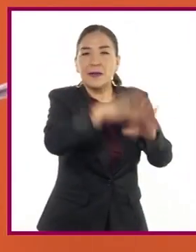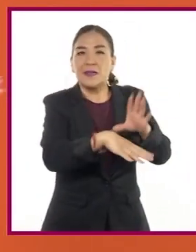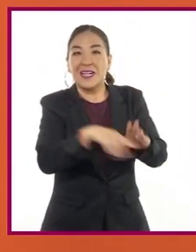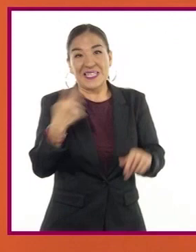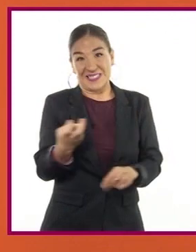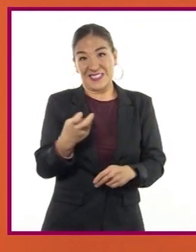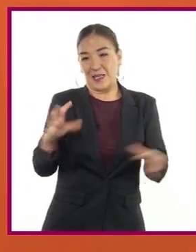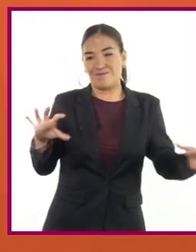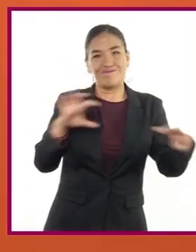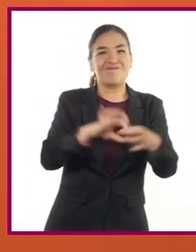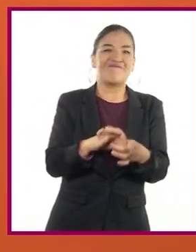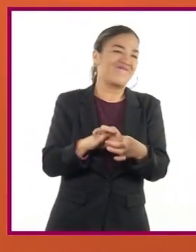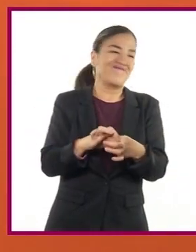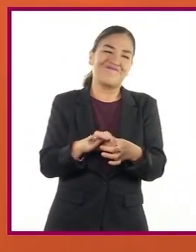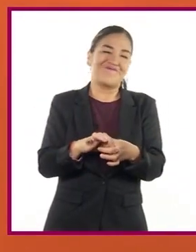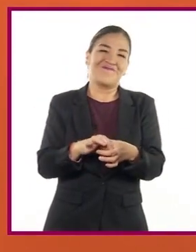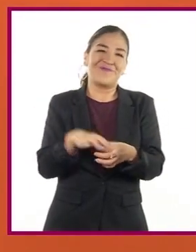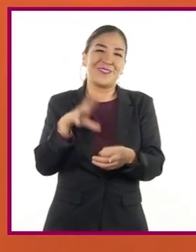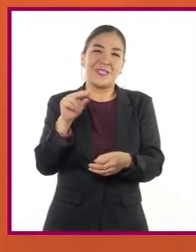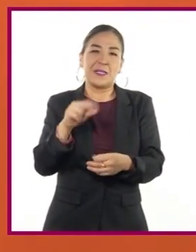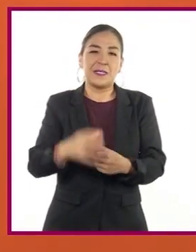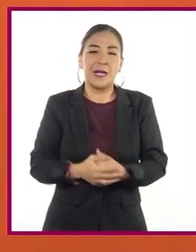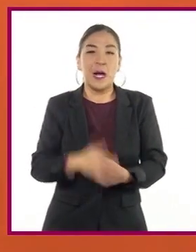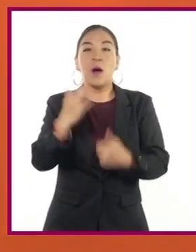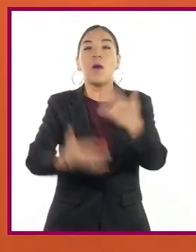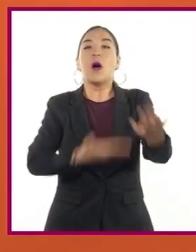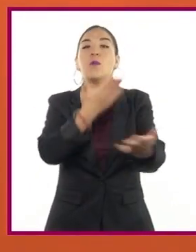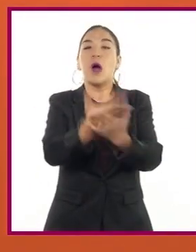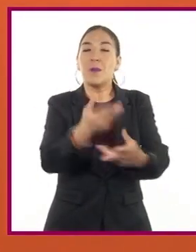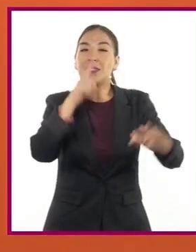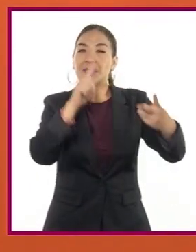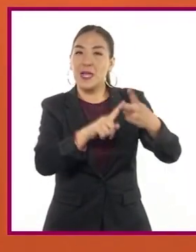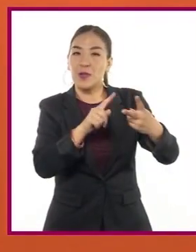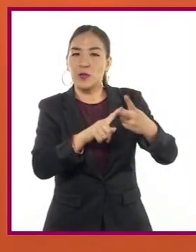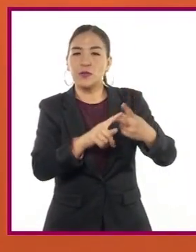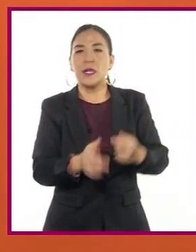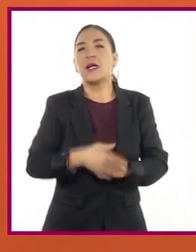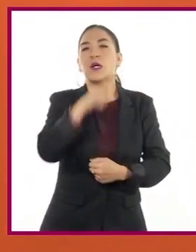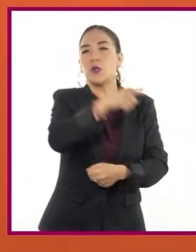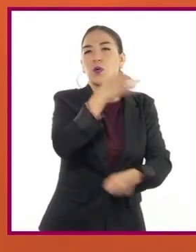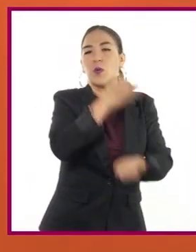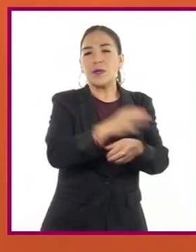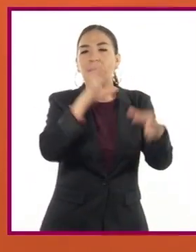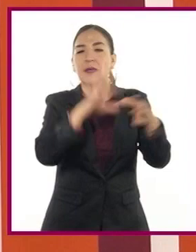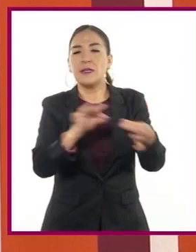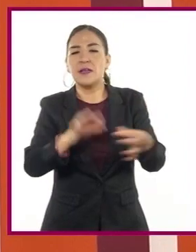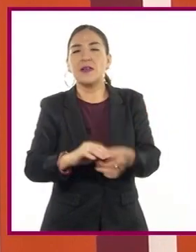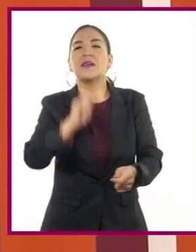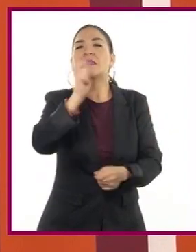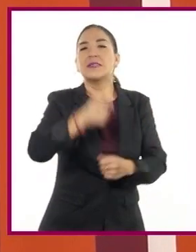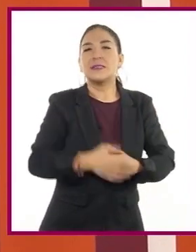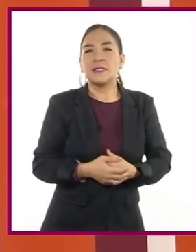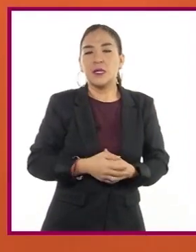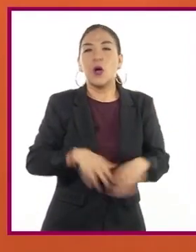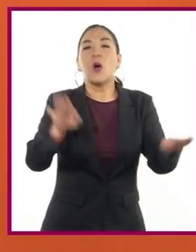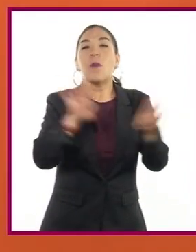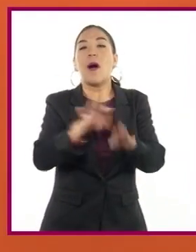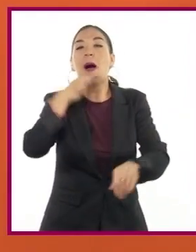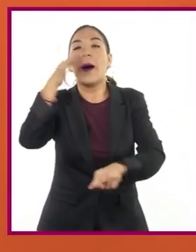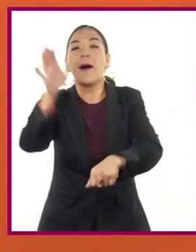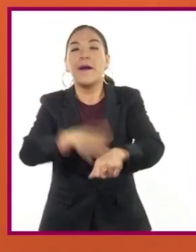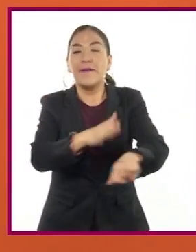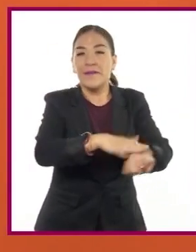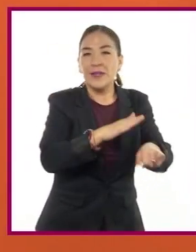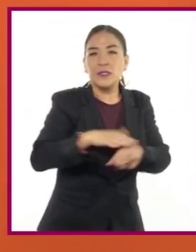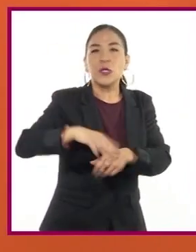necesidad. La propuesta 2, tal y como está planteada, tiene que ver con señalizar el